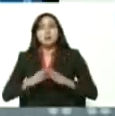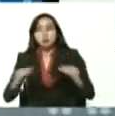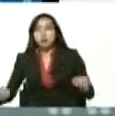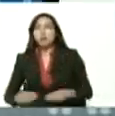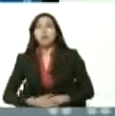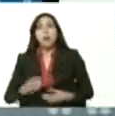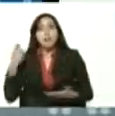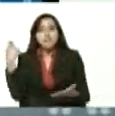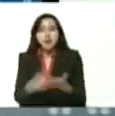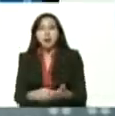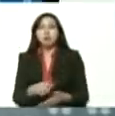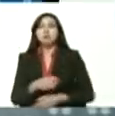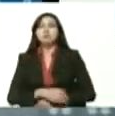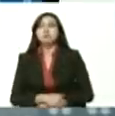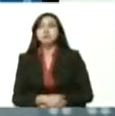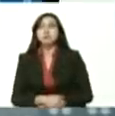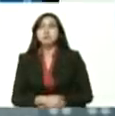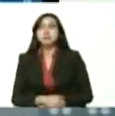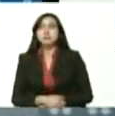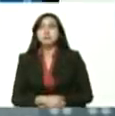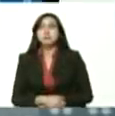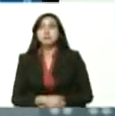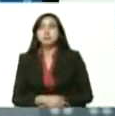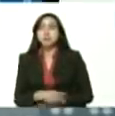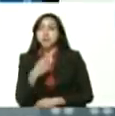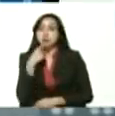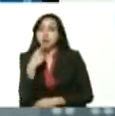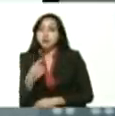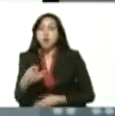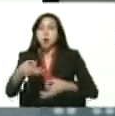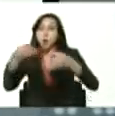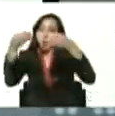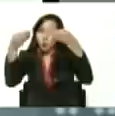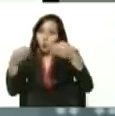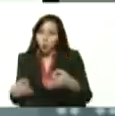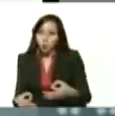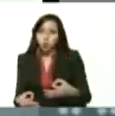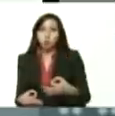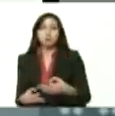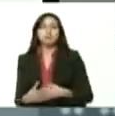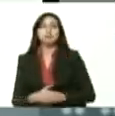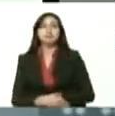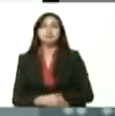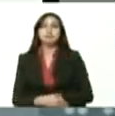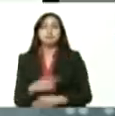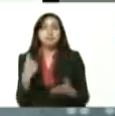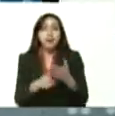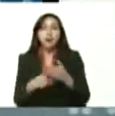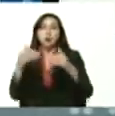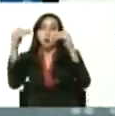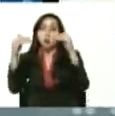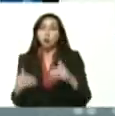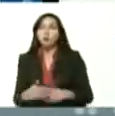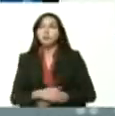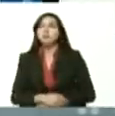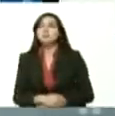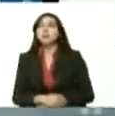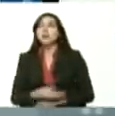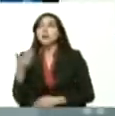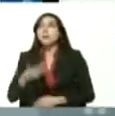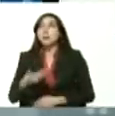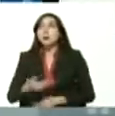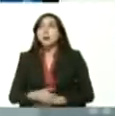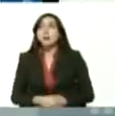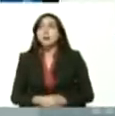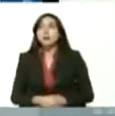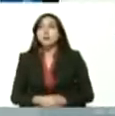su cuenta, y como usted lo acaba de decir, de forma exacta, ni más ni menos, el otro método que anunció el